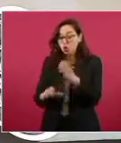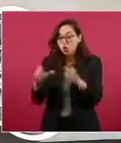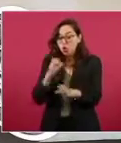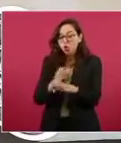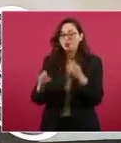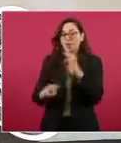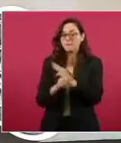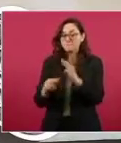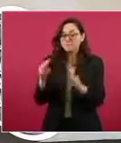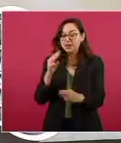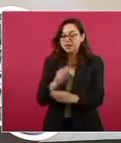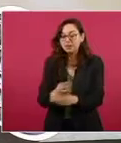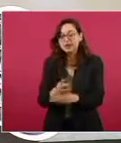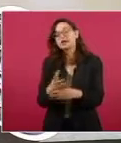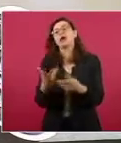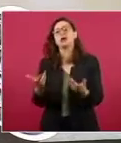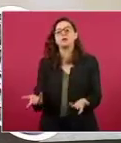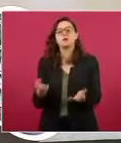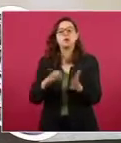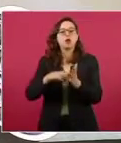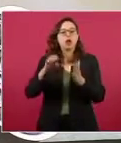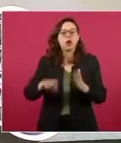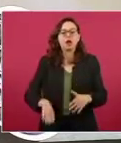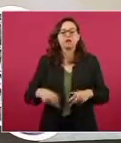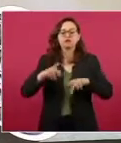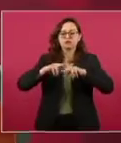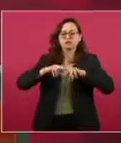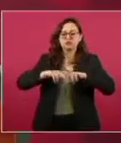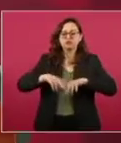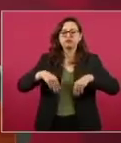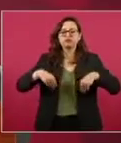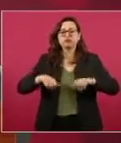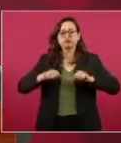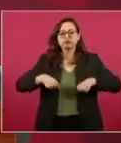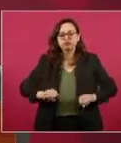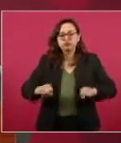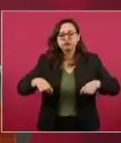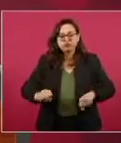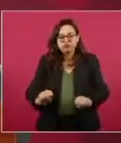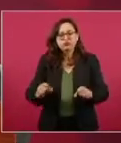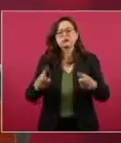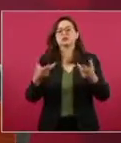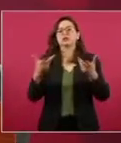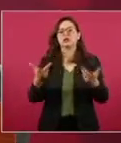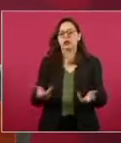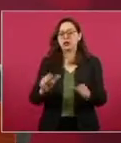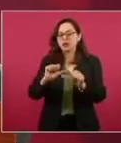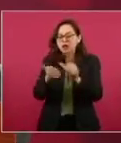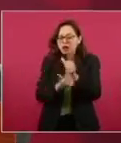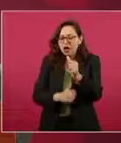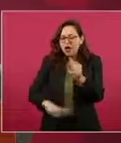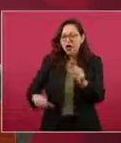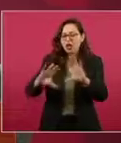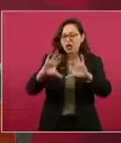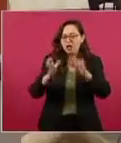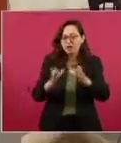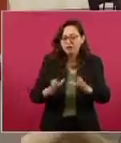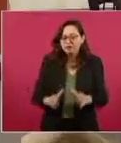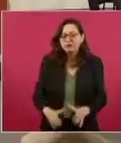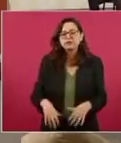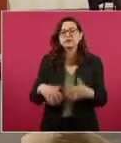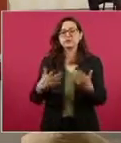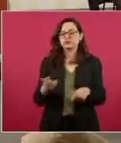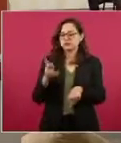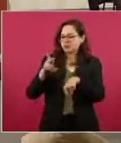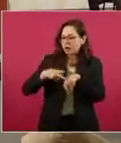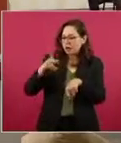bienes muebles, como pueden ser metates, piezas de cerámica, esculturas en piedra u otros